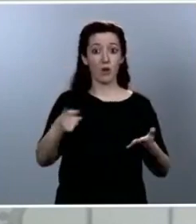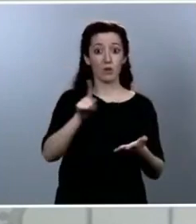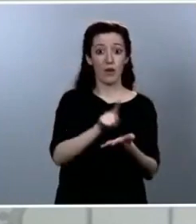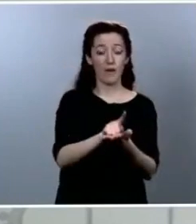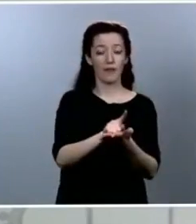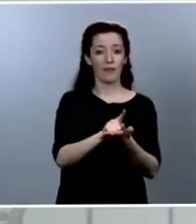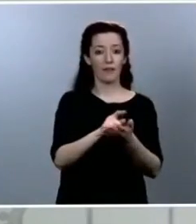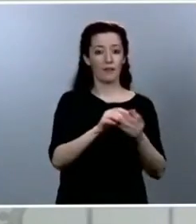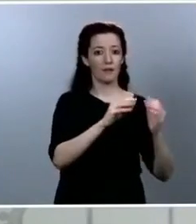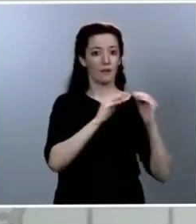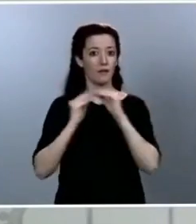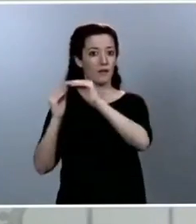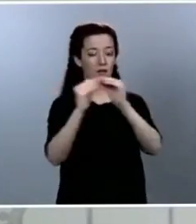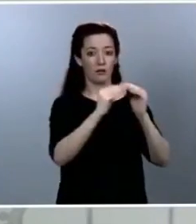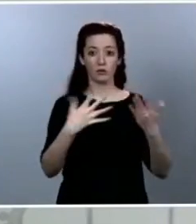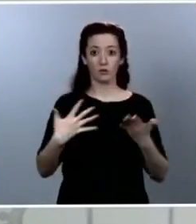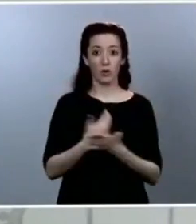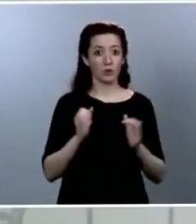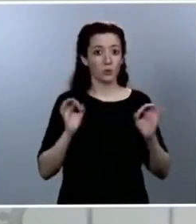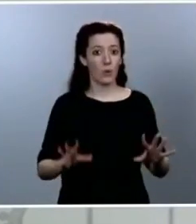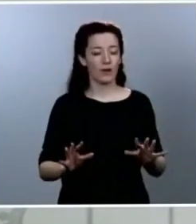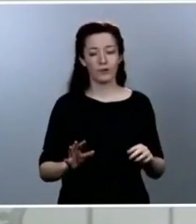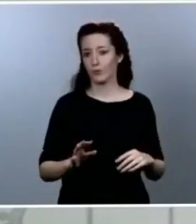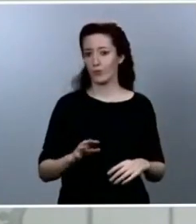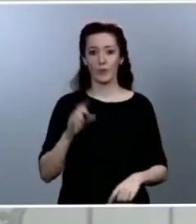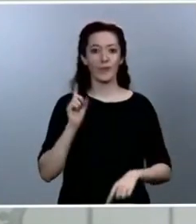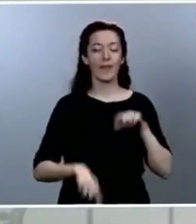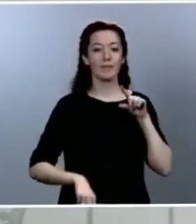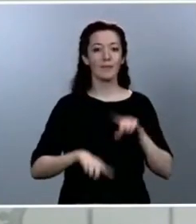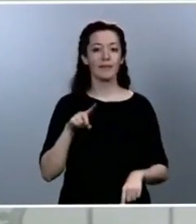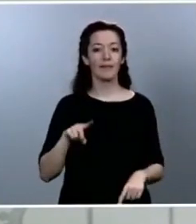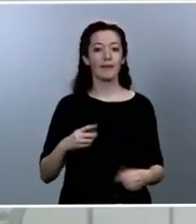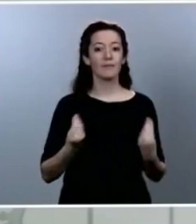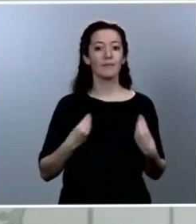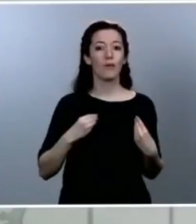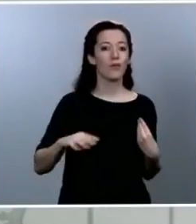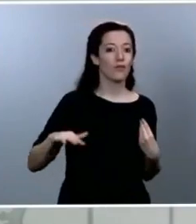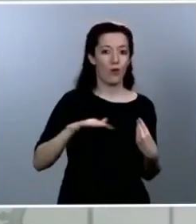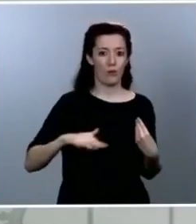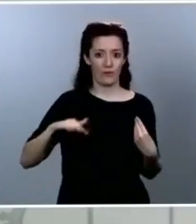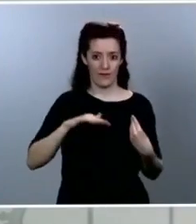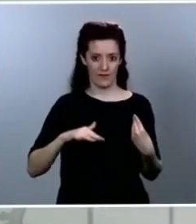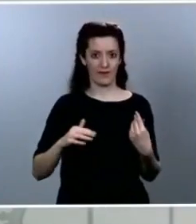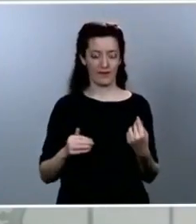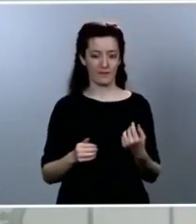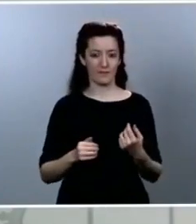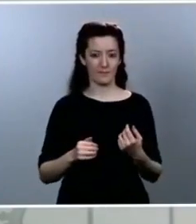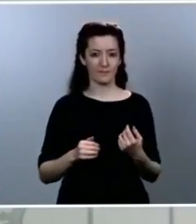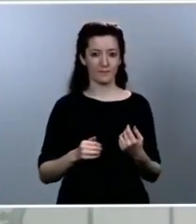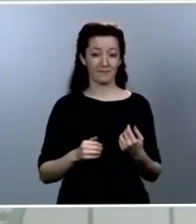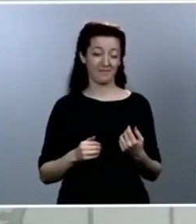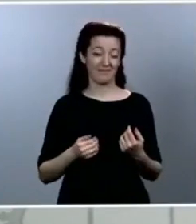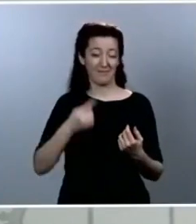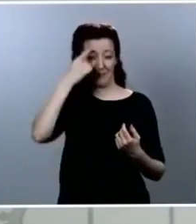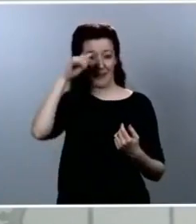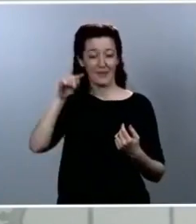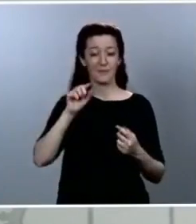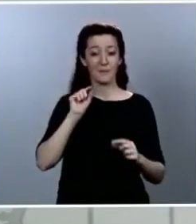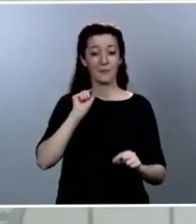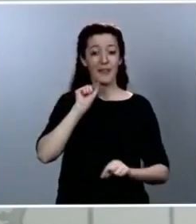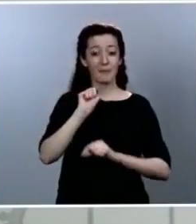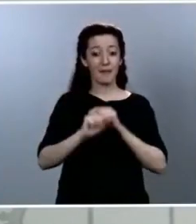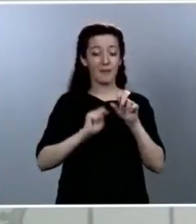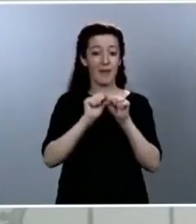dependerá del territorio en el que uno viva. La epidemia se ha extendido de forma dispar. Ahí están los datos que conocemos diariamente